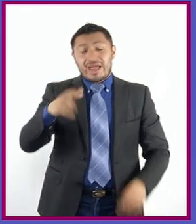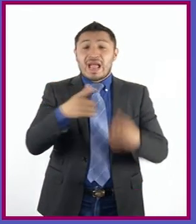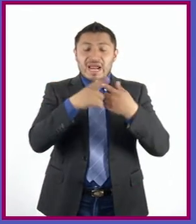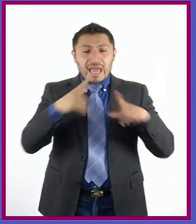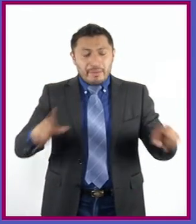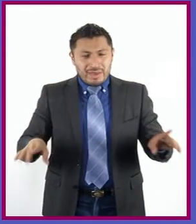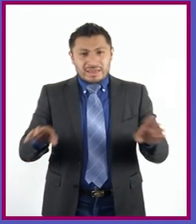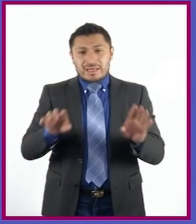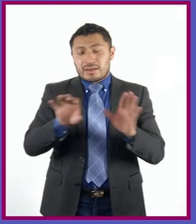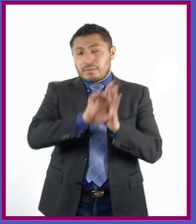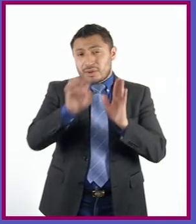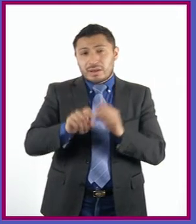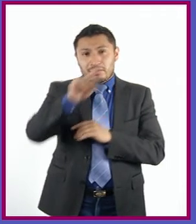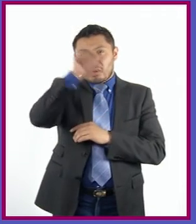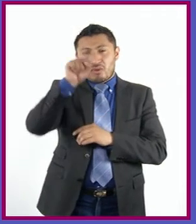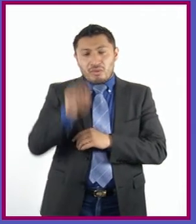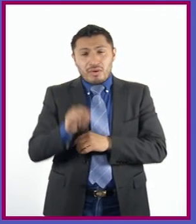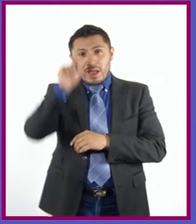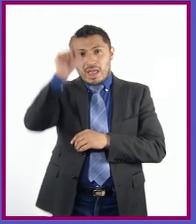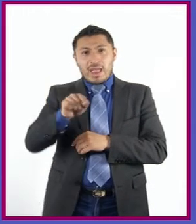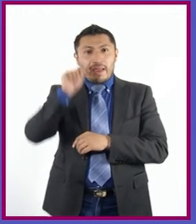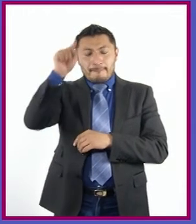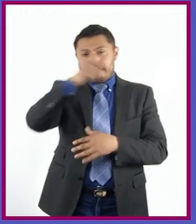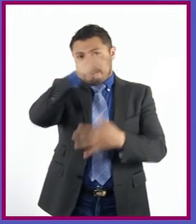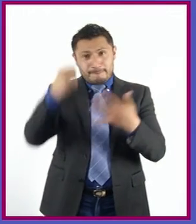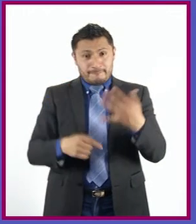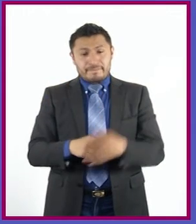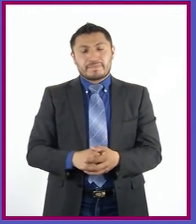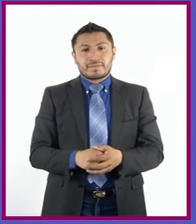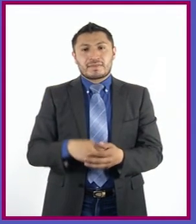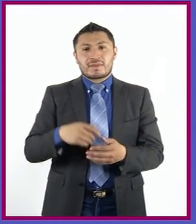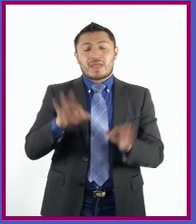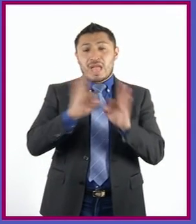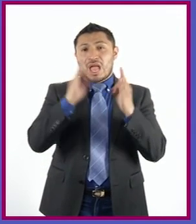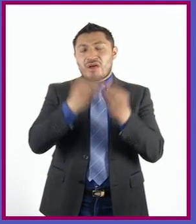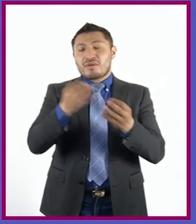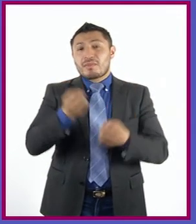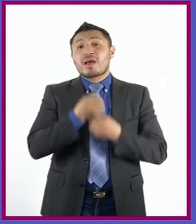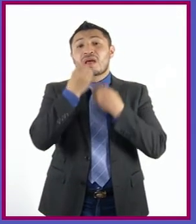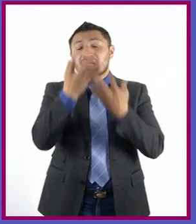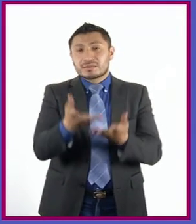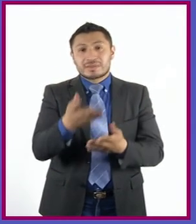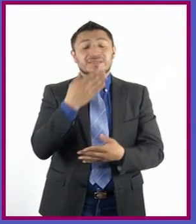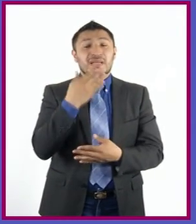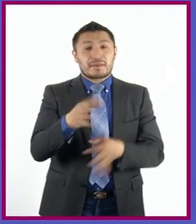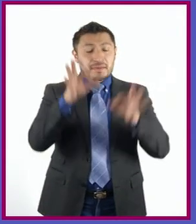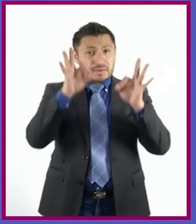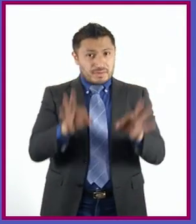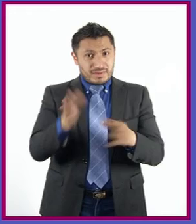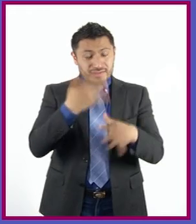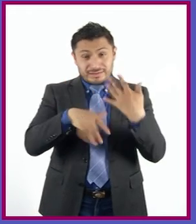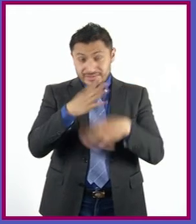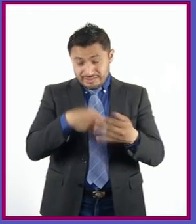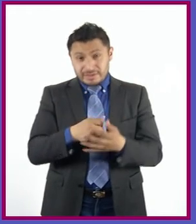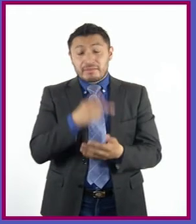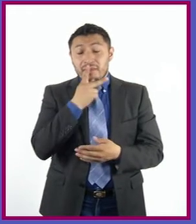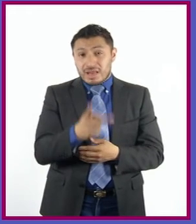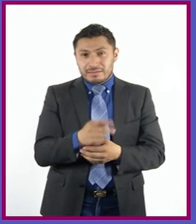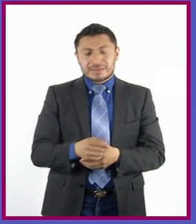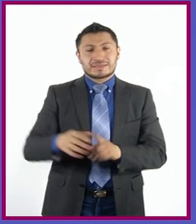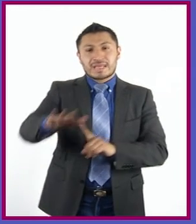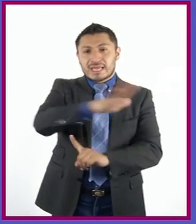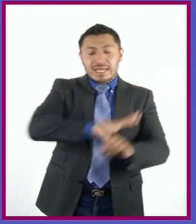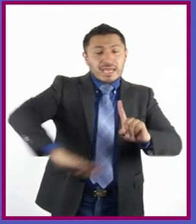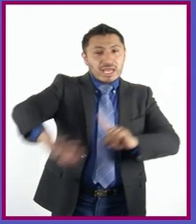interrogación y admiración. Pronunciación adecuada de las palabras. Contexto que se